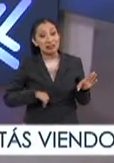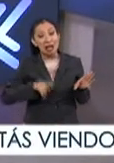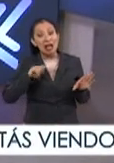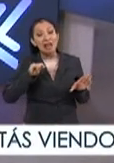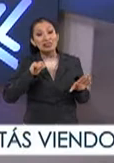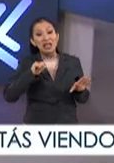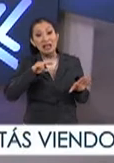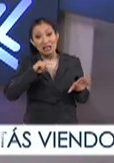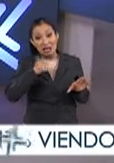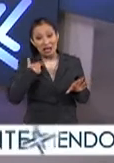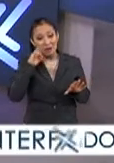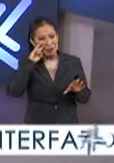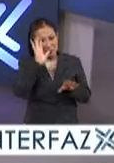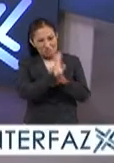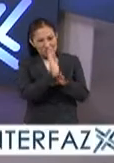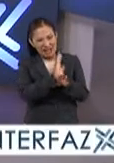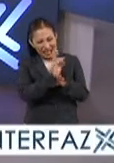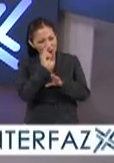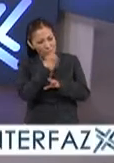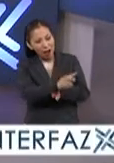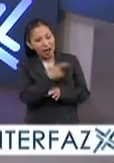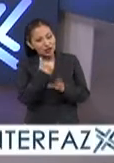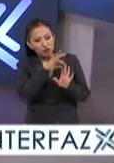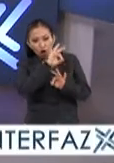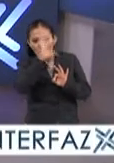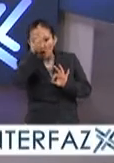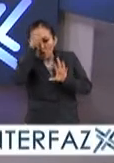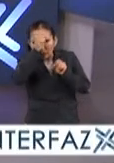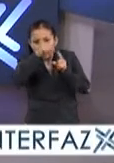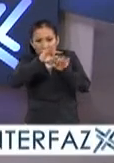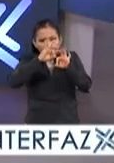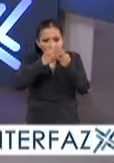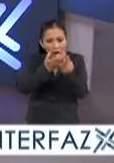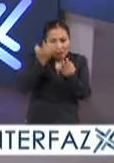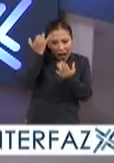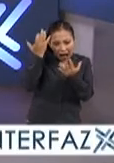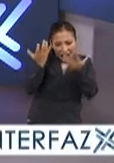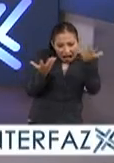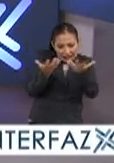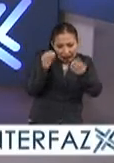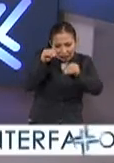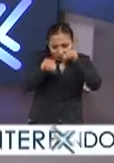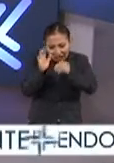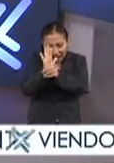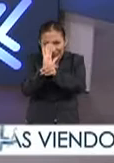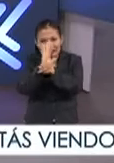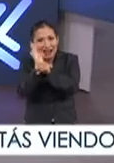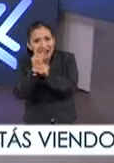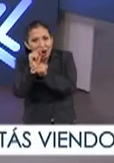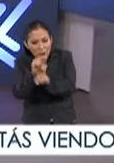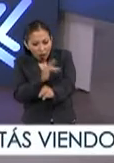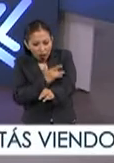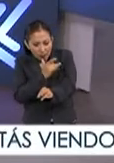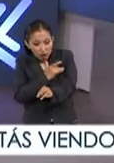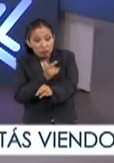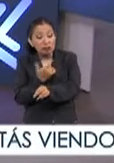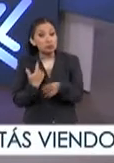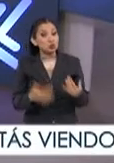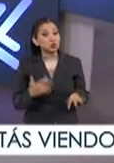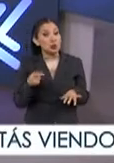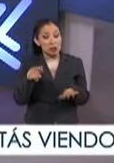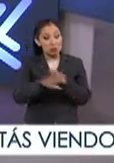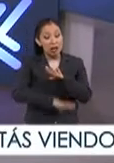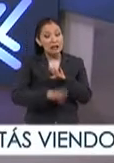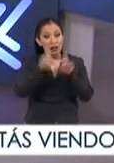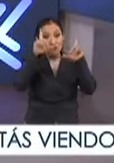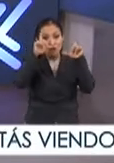cinematográfica que mientras veamos este reportaje es todo un concepto es una forma de hacer cine de generar estas emociones y es la